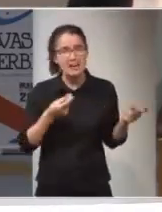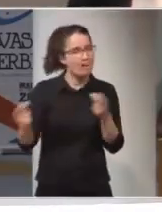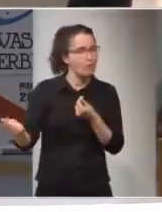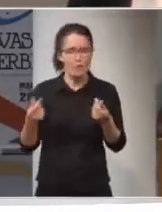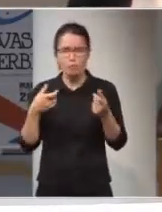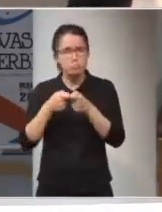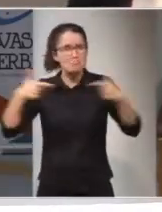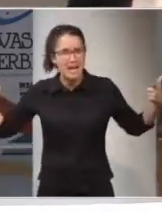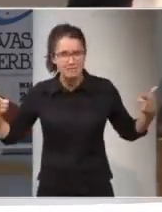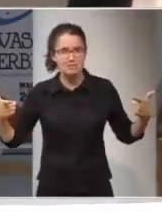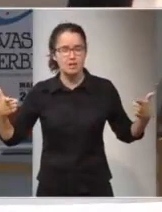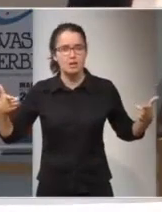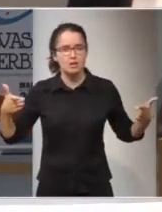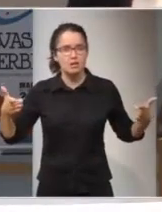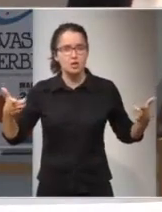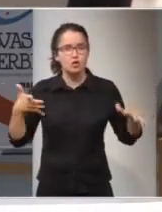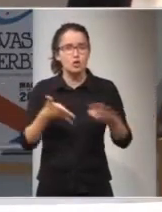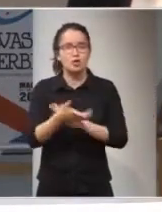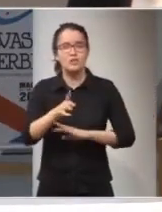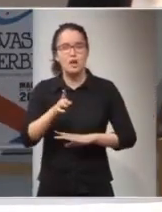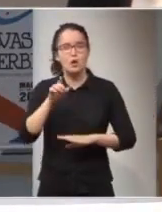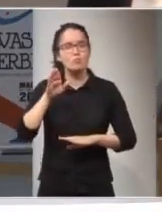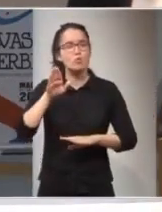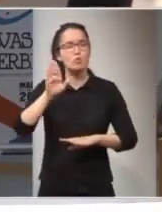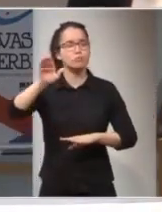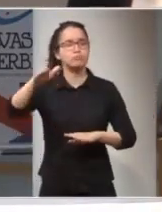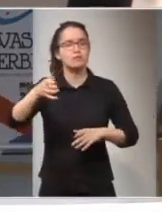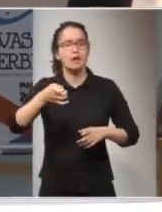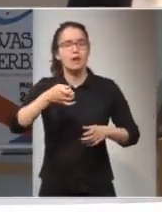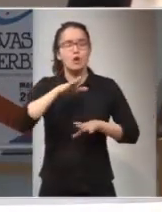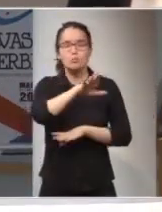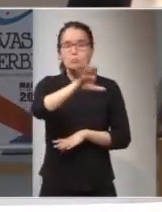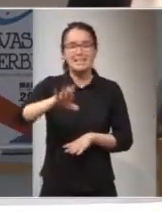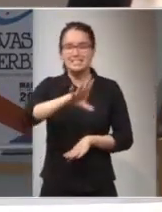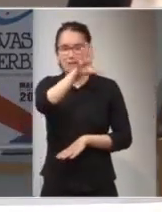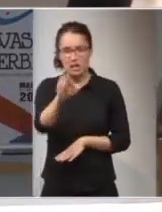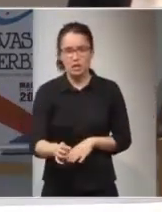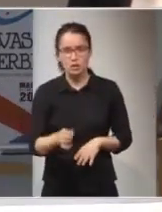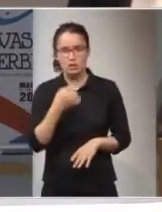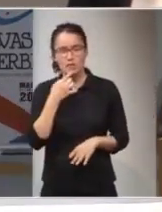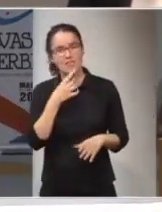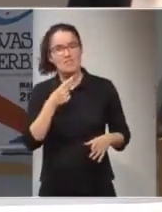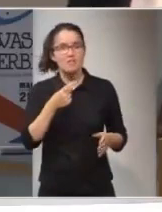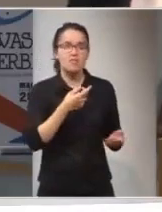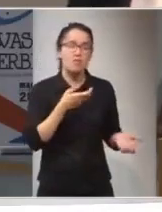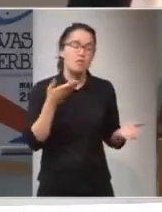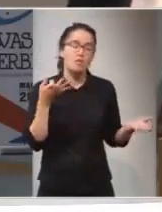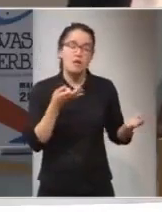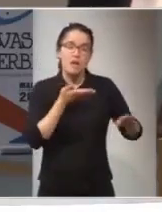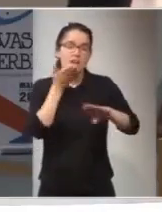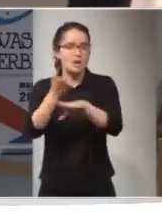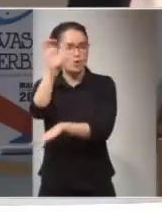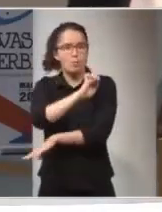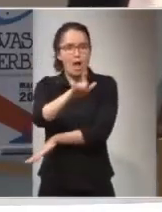migratorio, yo creo que no es un llamamiento que se llama desde los países africanos tenéis que ir a Europa y la vida es bella.